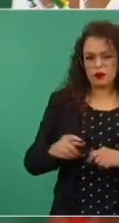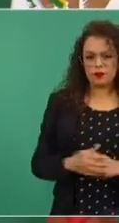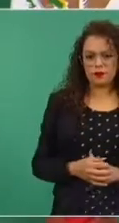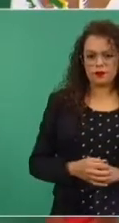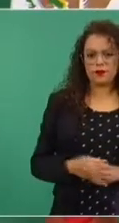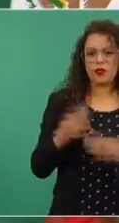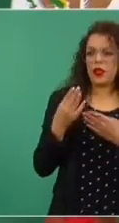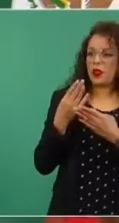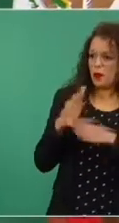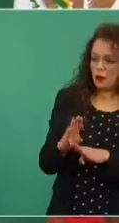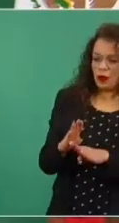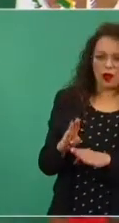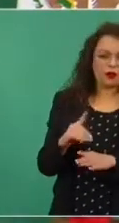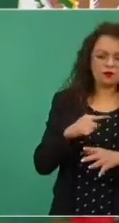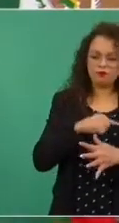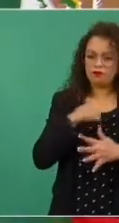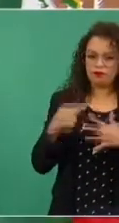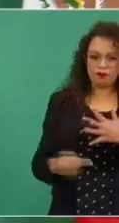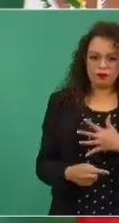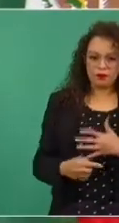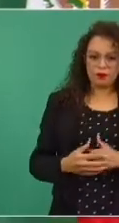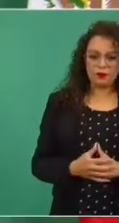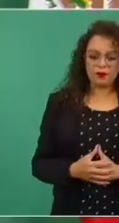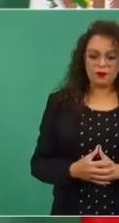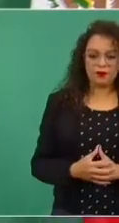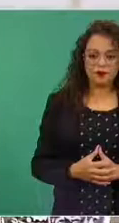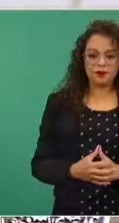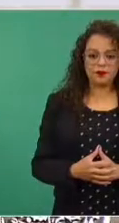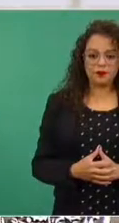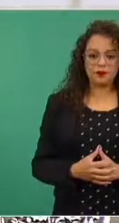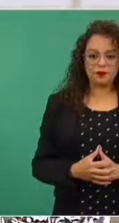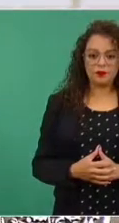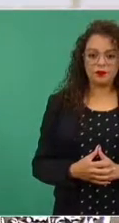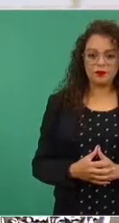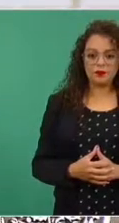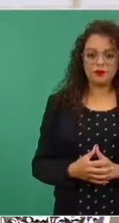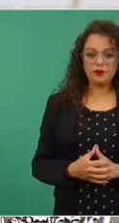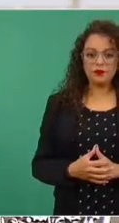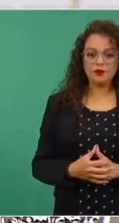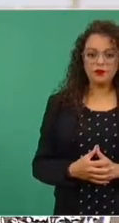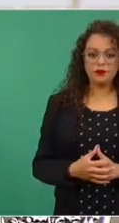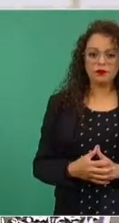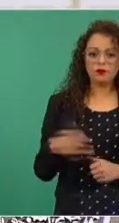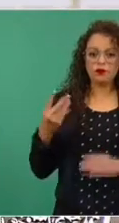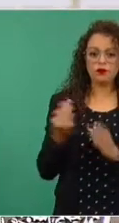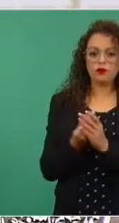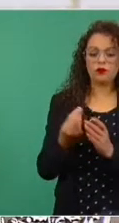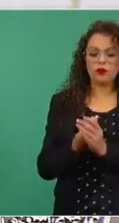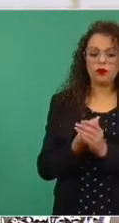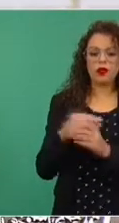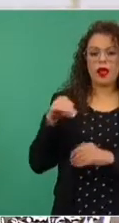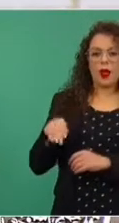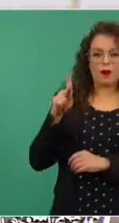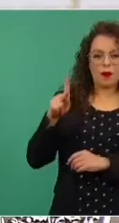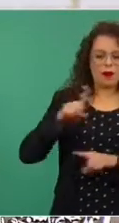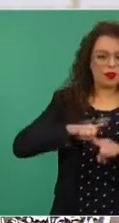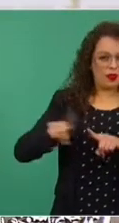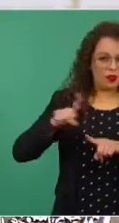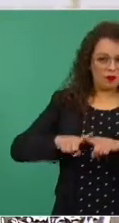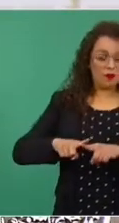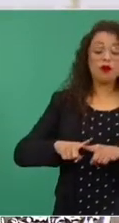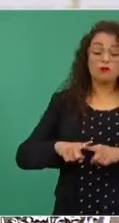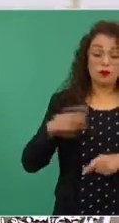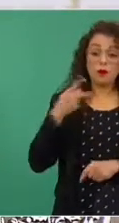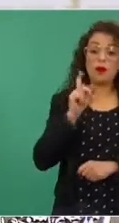la bancaria, la ministerial, ha ayudado mucho también la